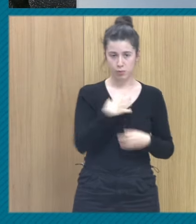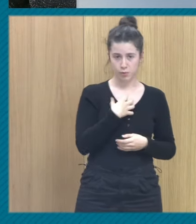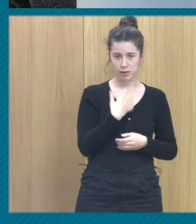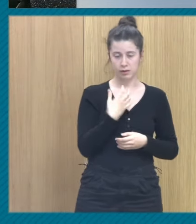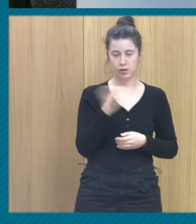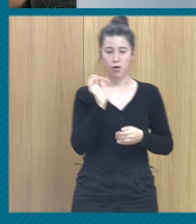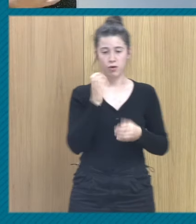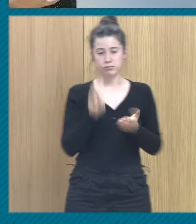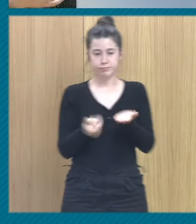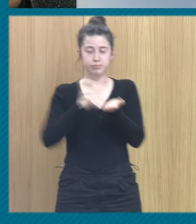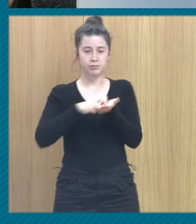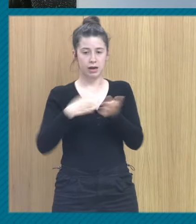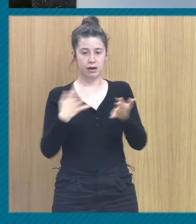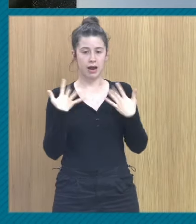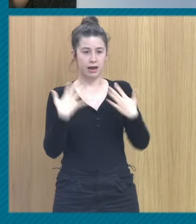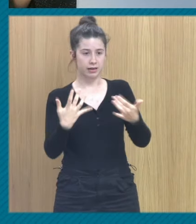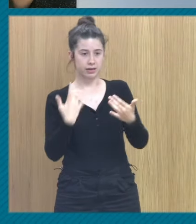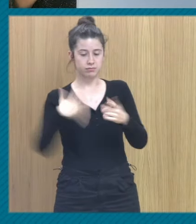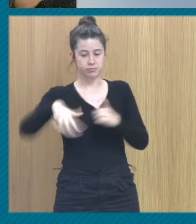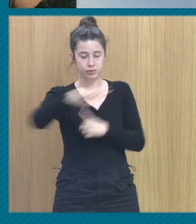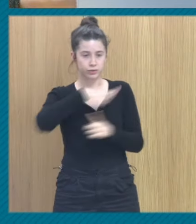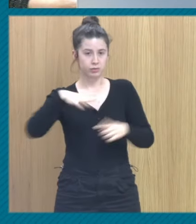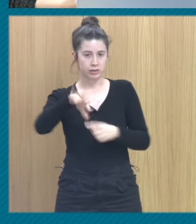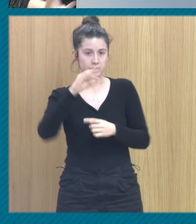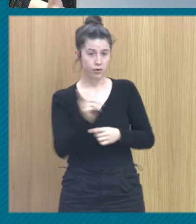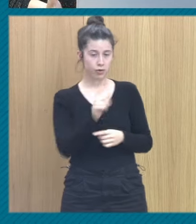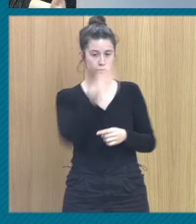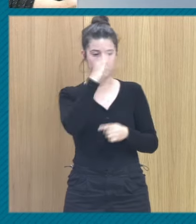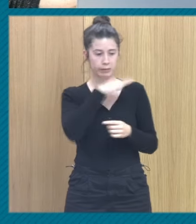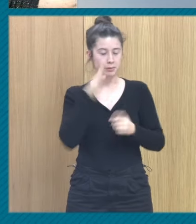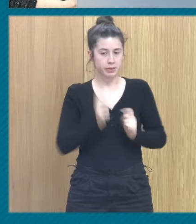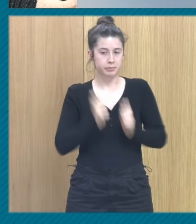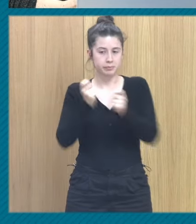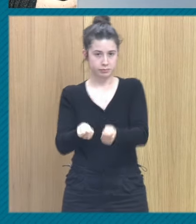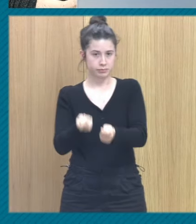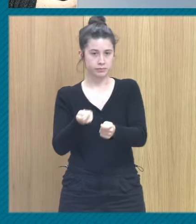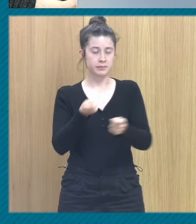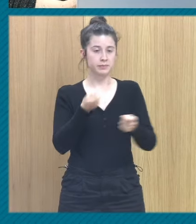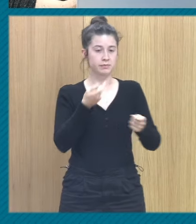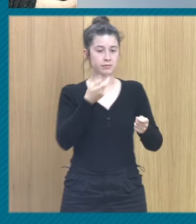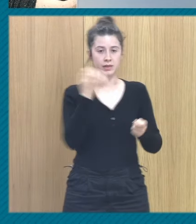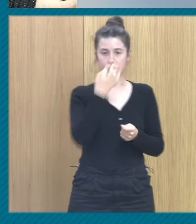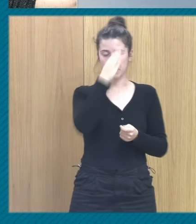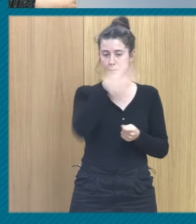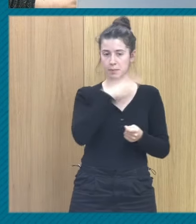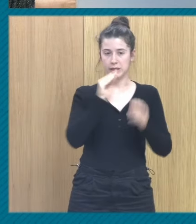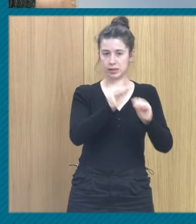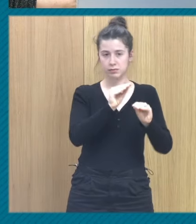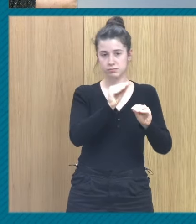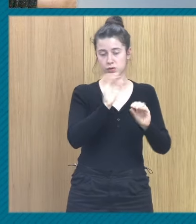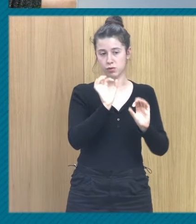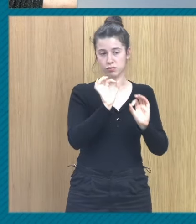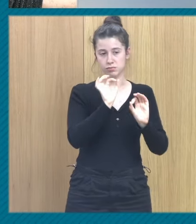Es algo que tus padres te dieron. Es algo que las personas que te criaron te dieron porque no necesariamente tienen que ser tus padres biológicos. Pero